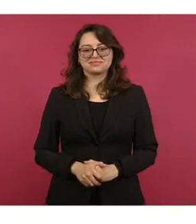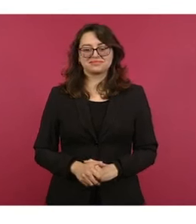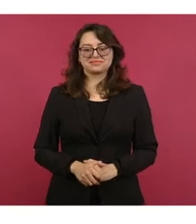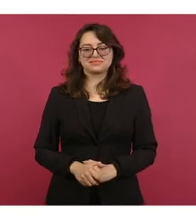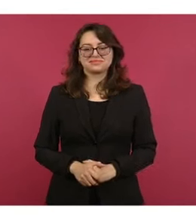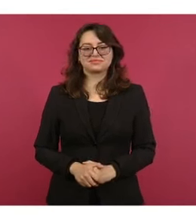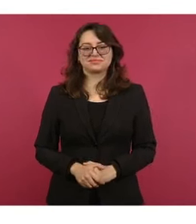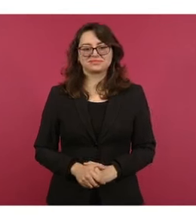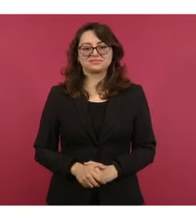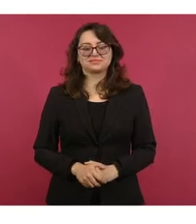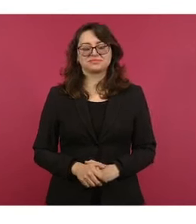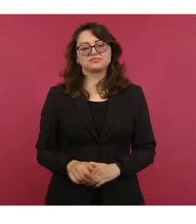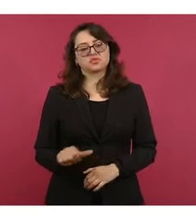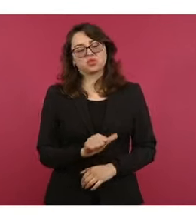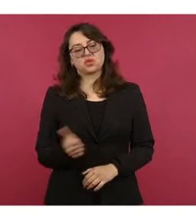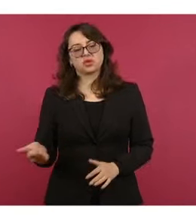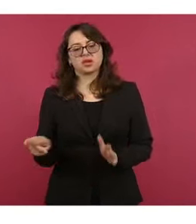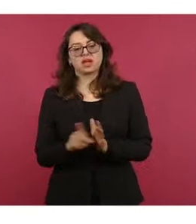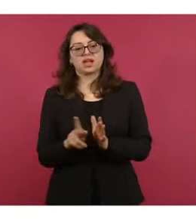A ver, excélselo.